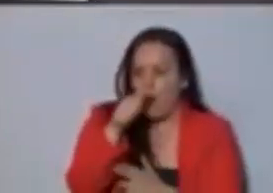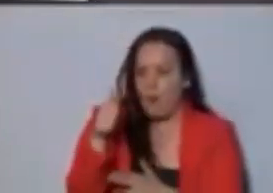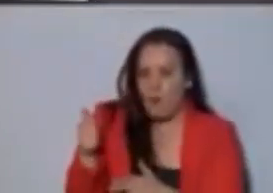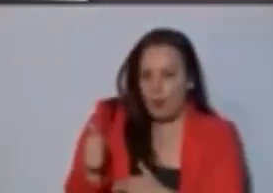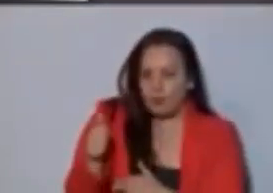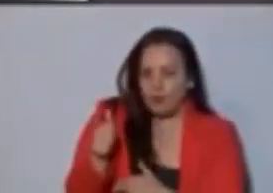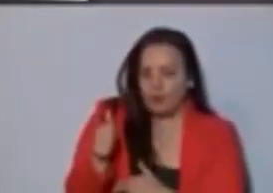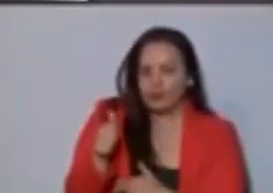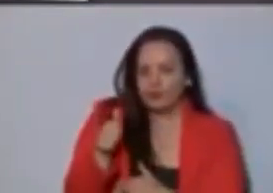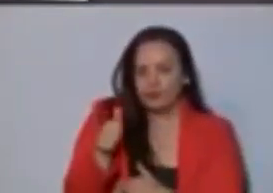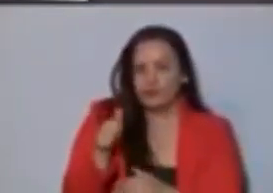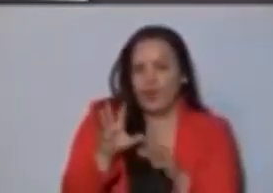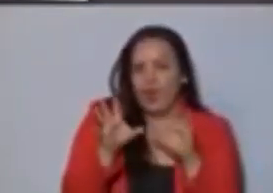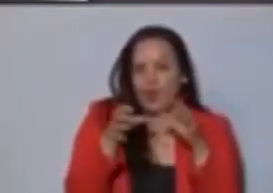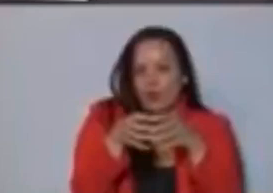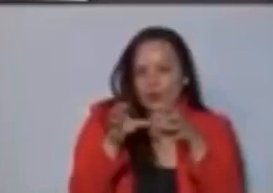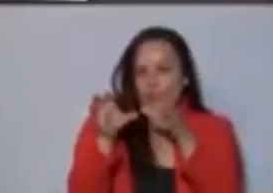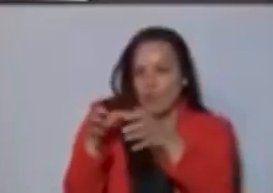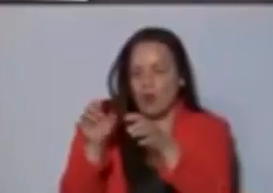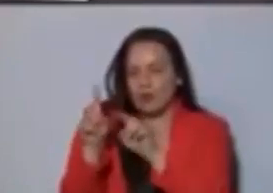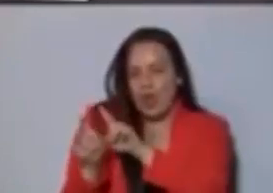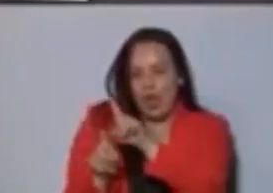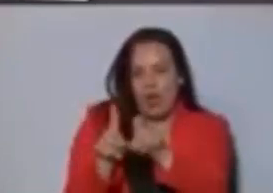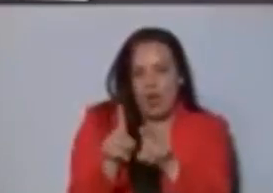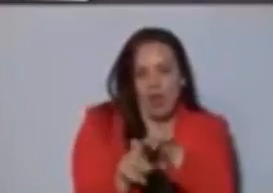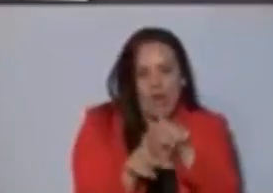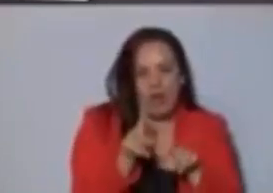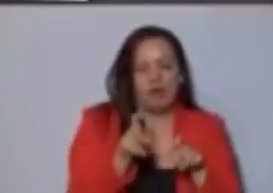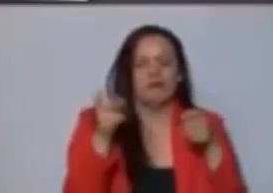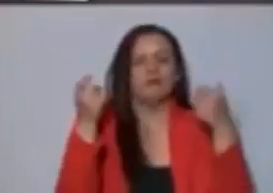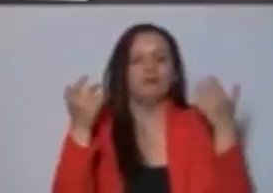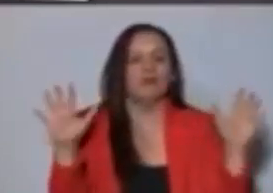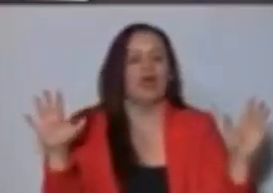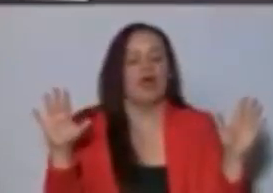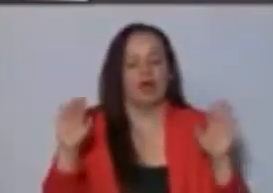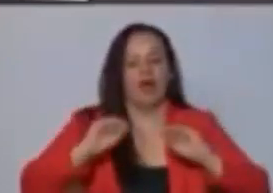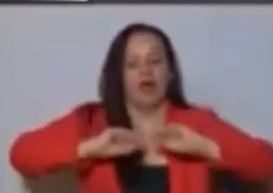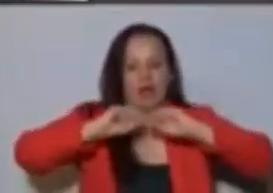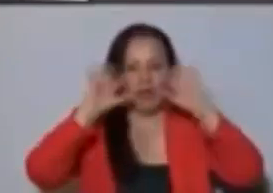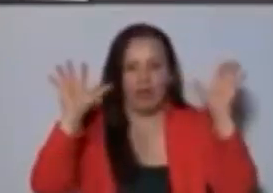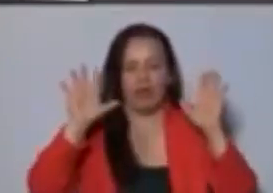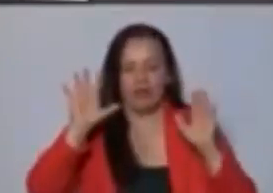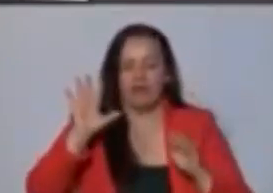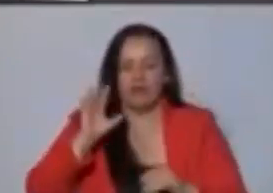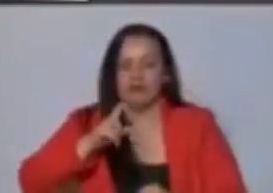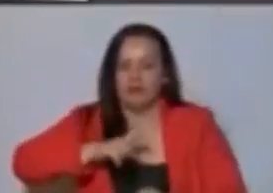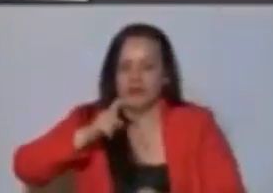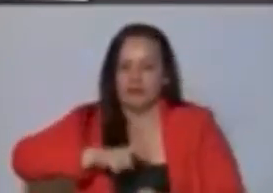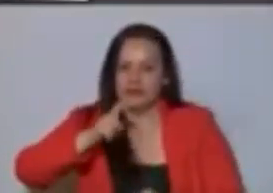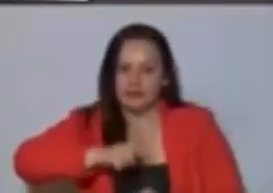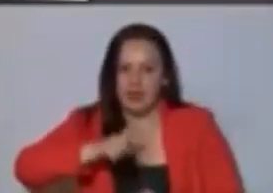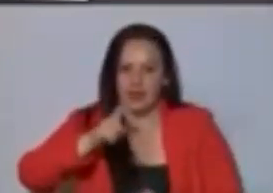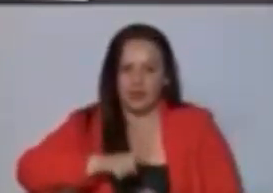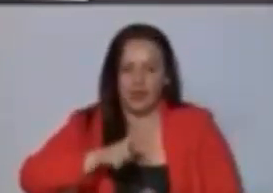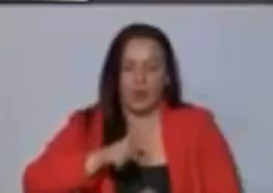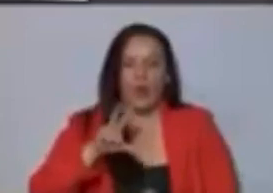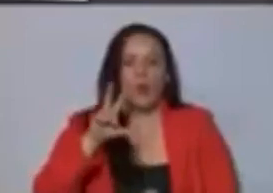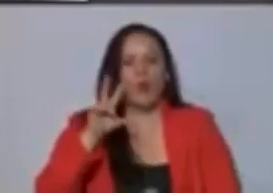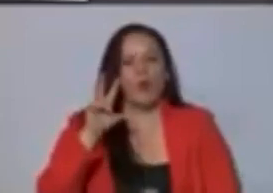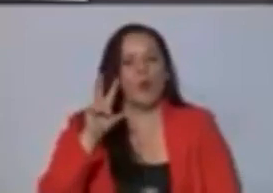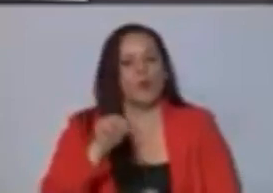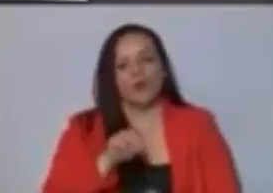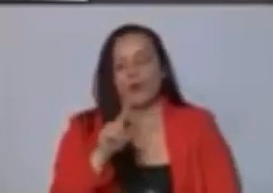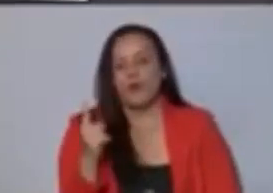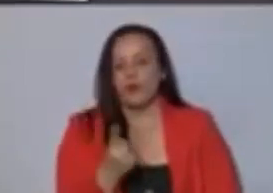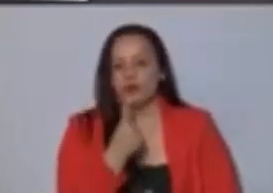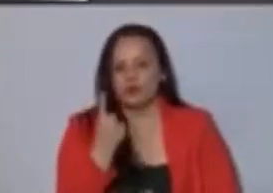grupos y sectores y me quedó claro que era necesario no solamente